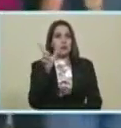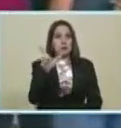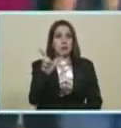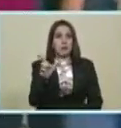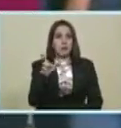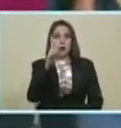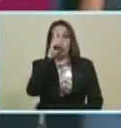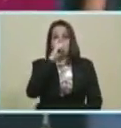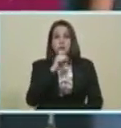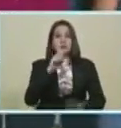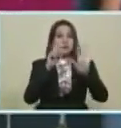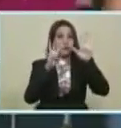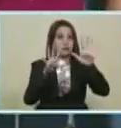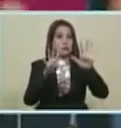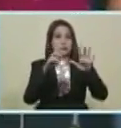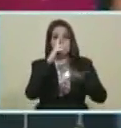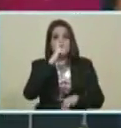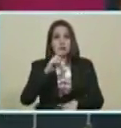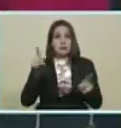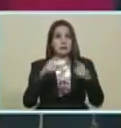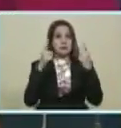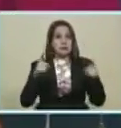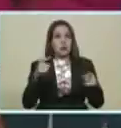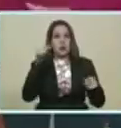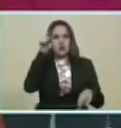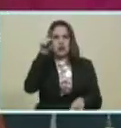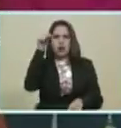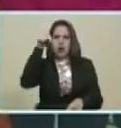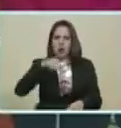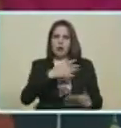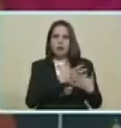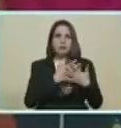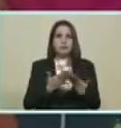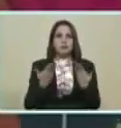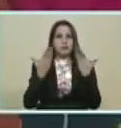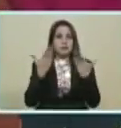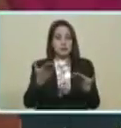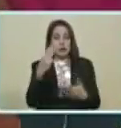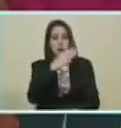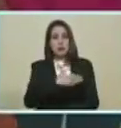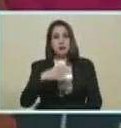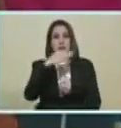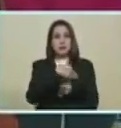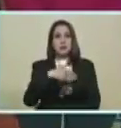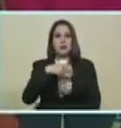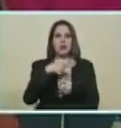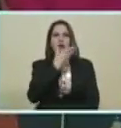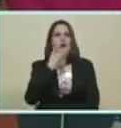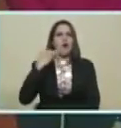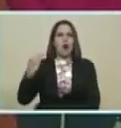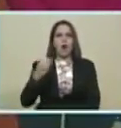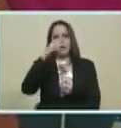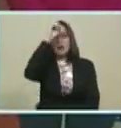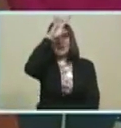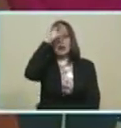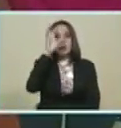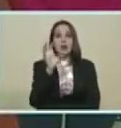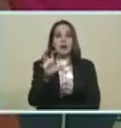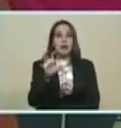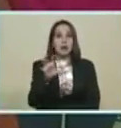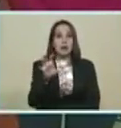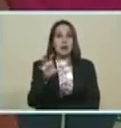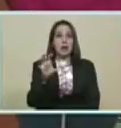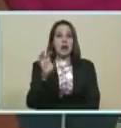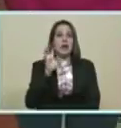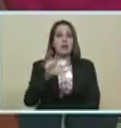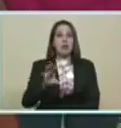Hace nueve años Hoy Usted recoge estos frutos Con el sistema De misiones La misión Jóvenes de la patria Robert Serra Y el estado mayor De